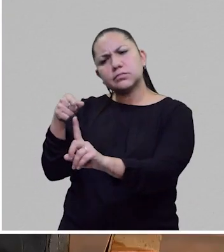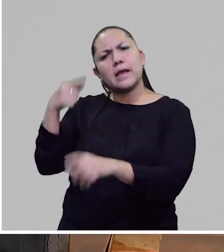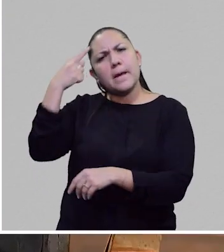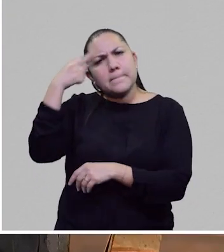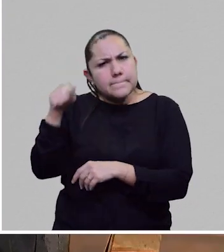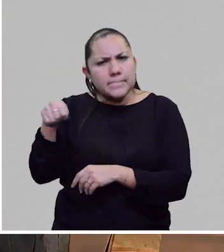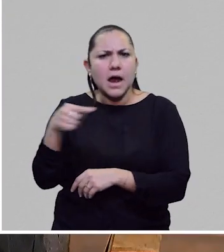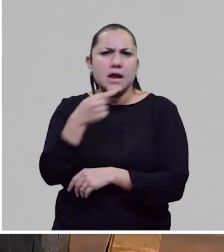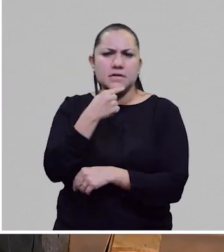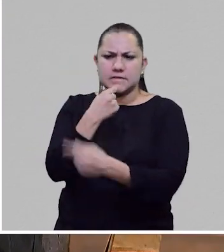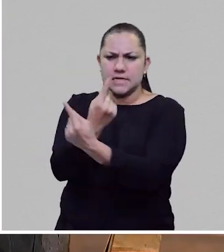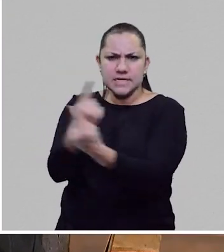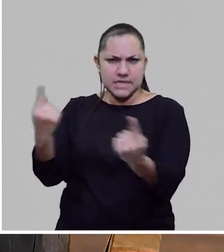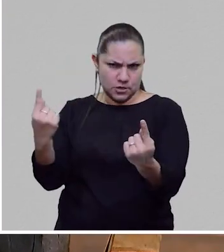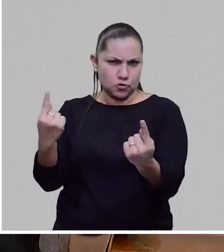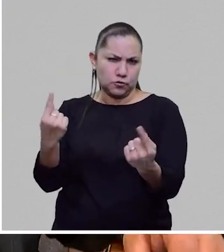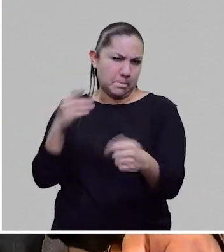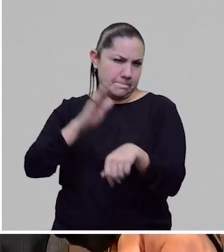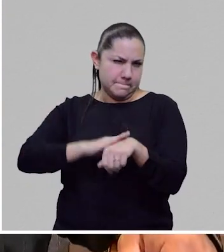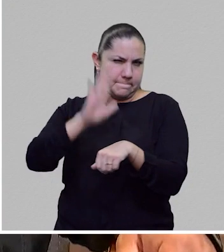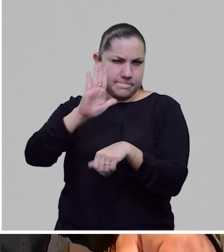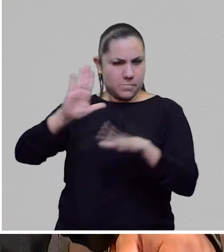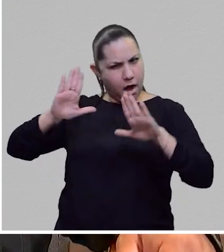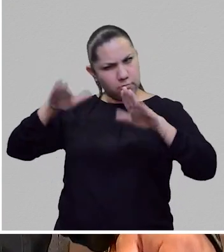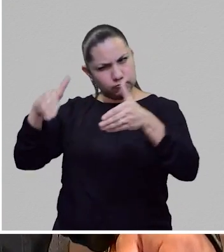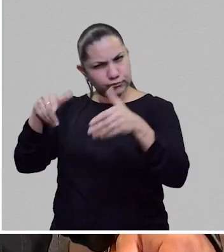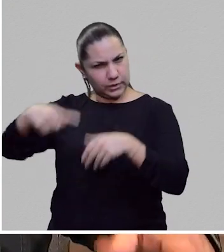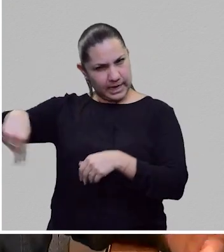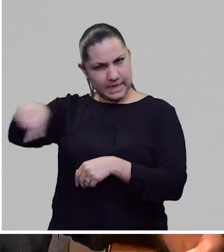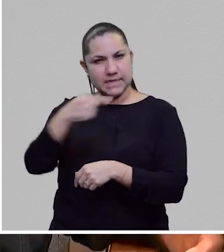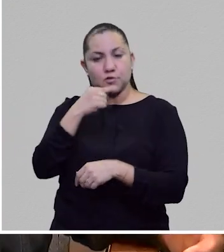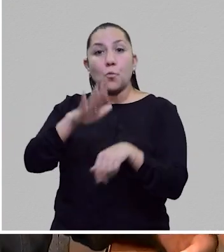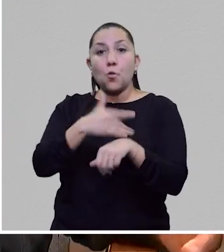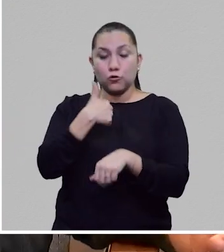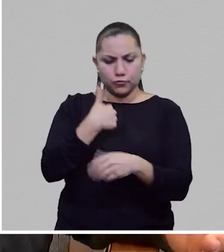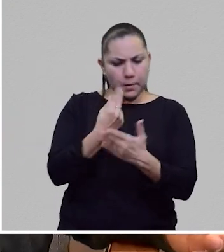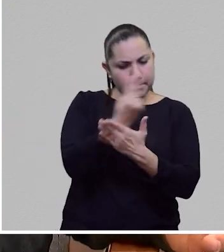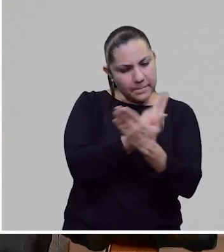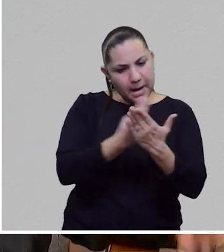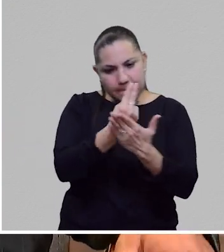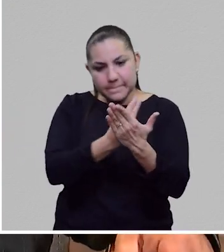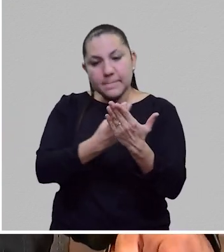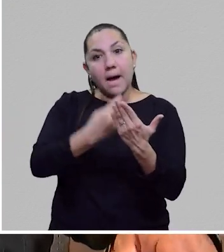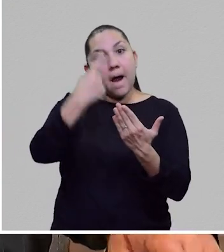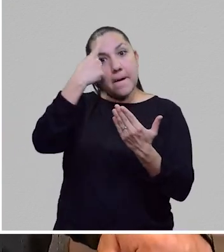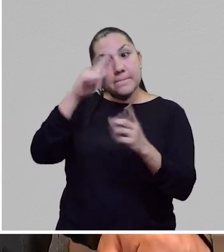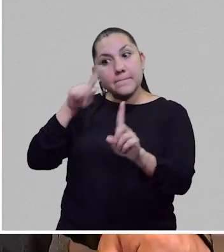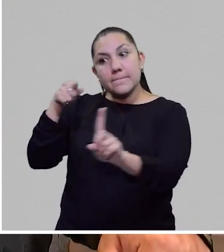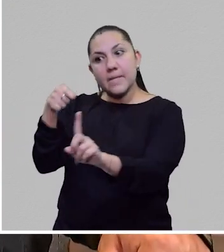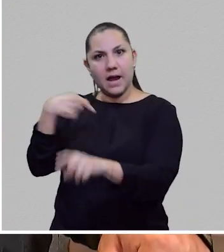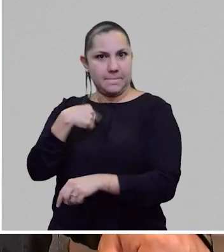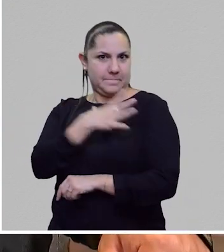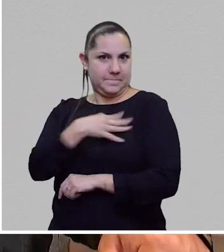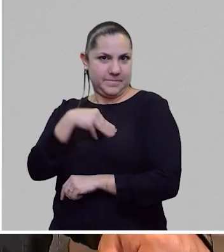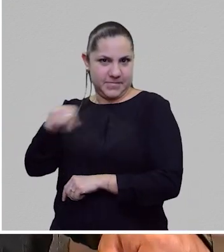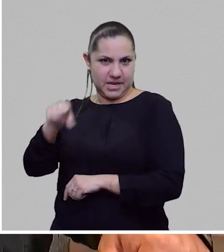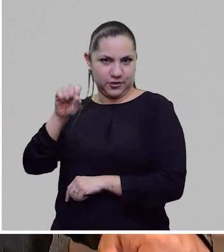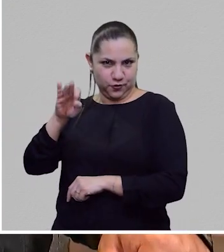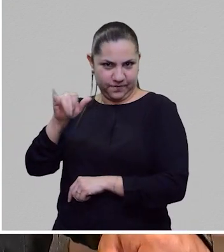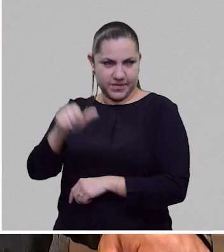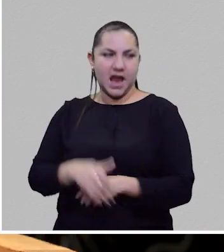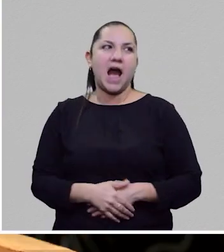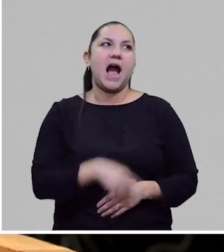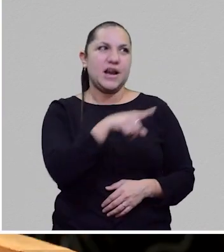Es un cómic para infantil, pero muy pensado para niñas, porque lo hice para mi hija menor, para Sofía. Ah, Sofía.